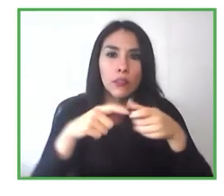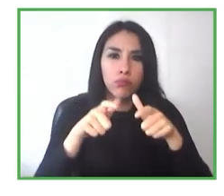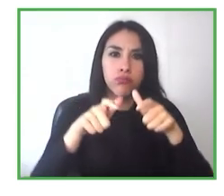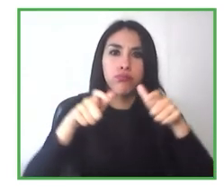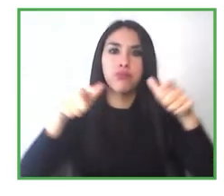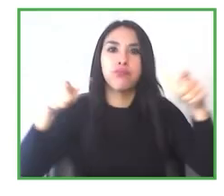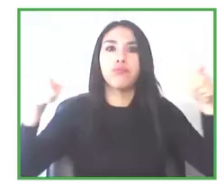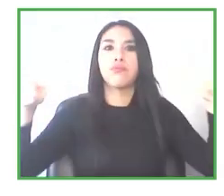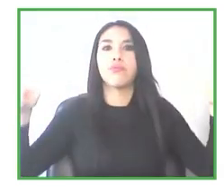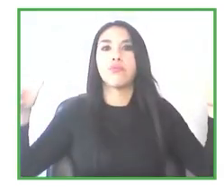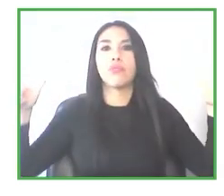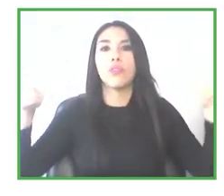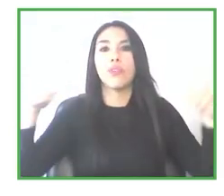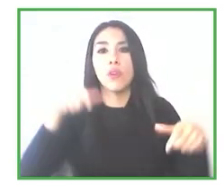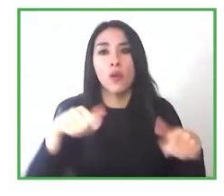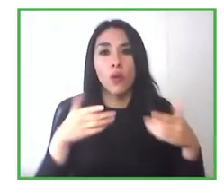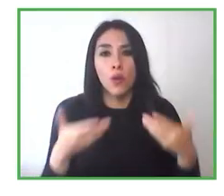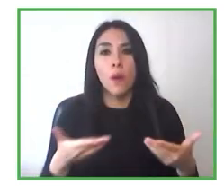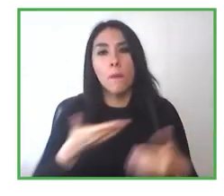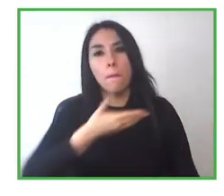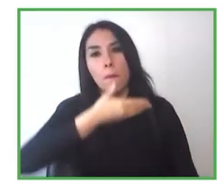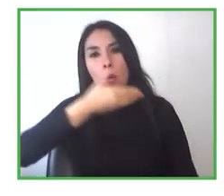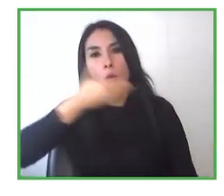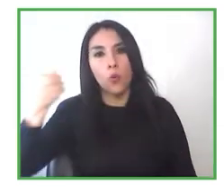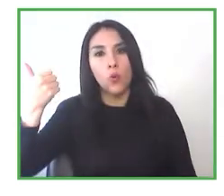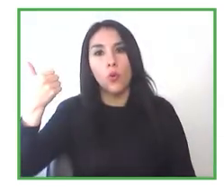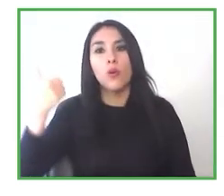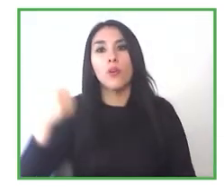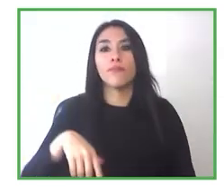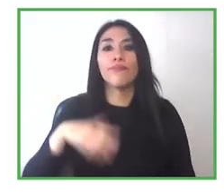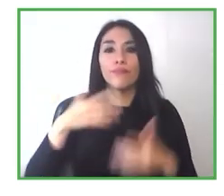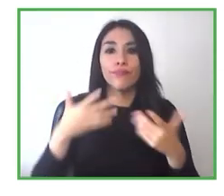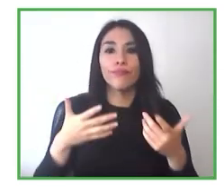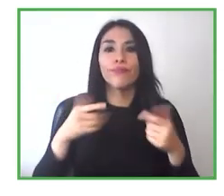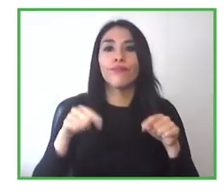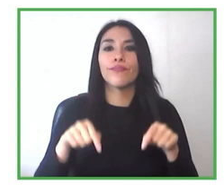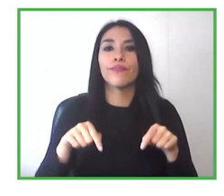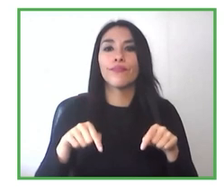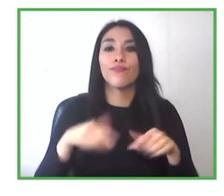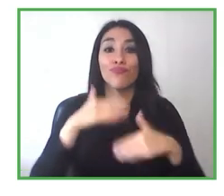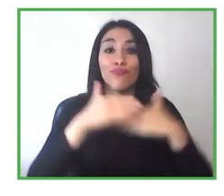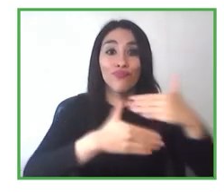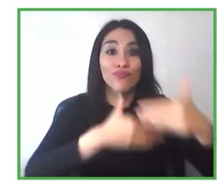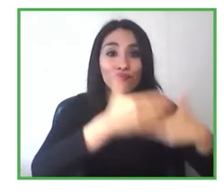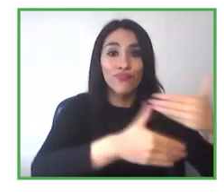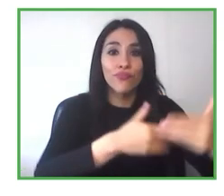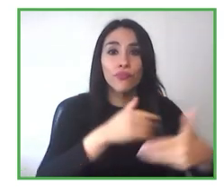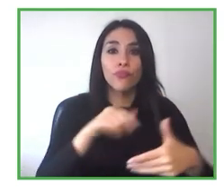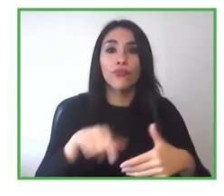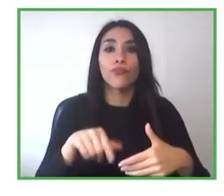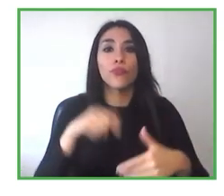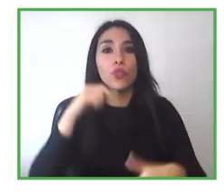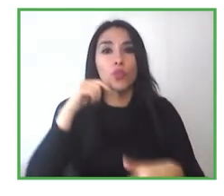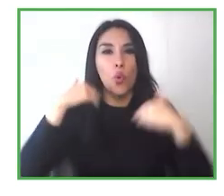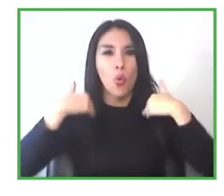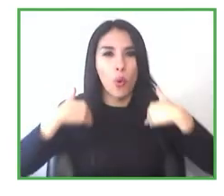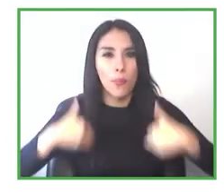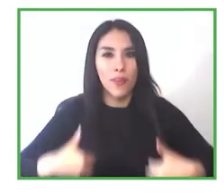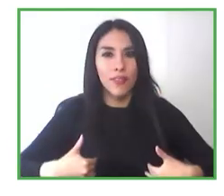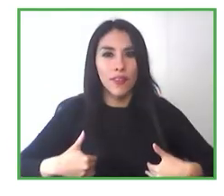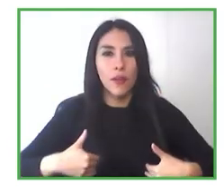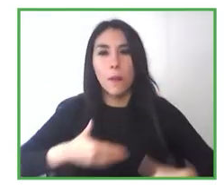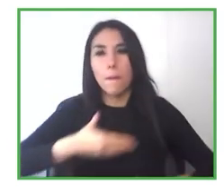yo creo que para todos, los procesos, de recursos humanos, apostar, a procesos, de selección,